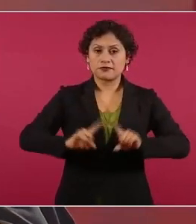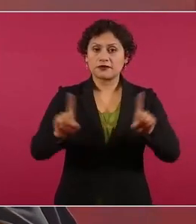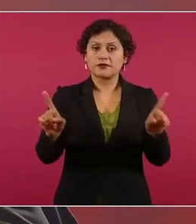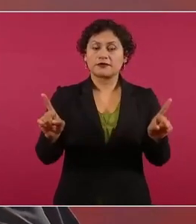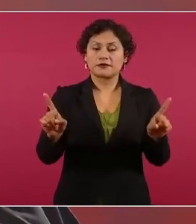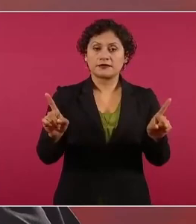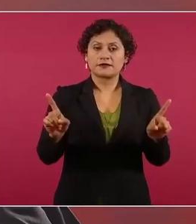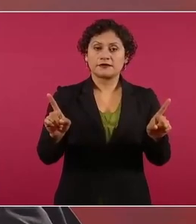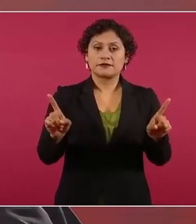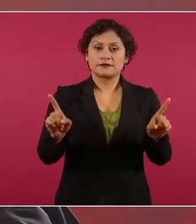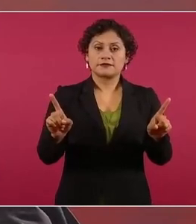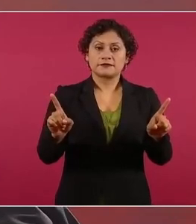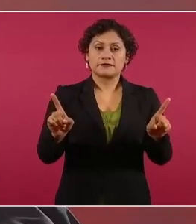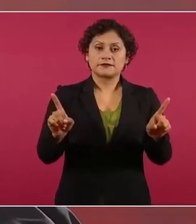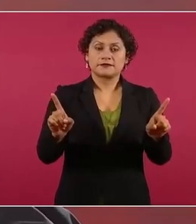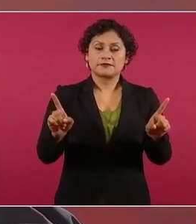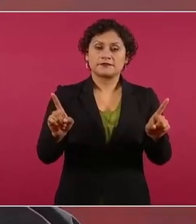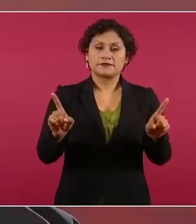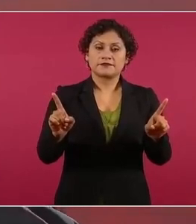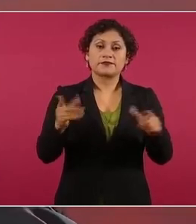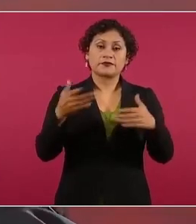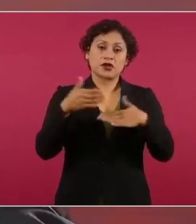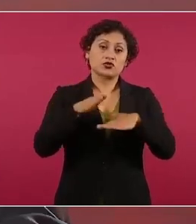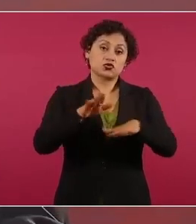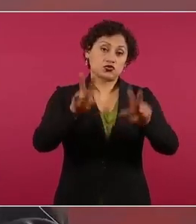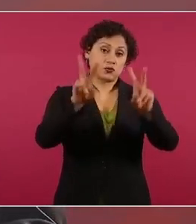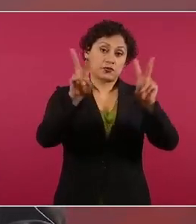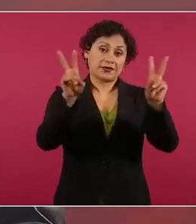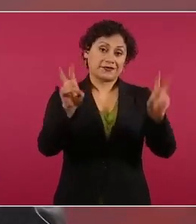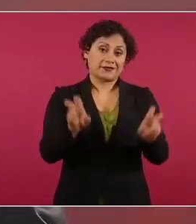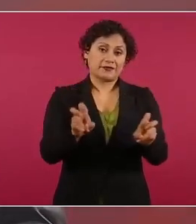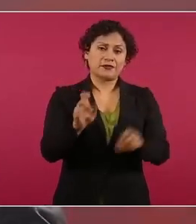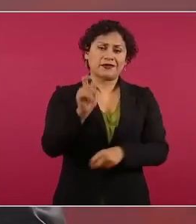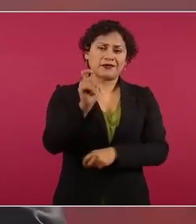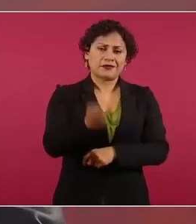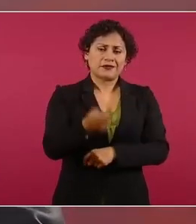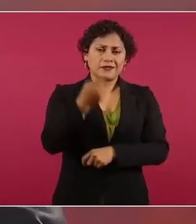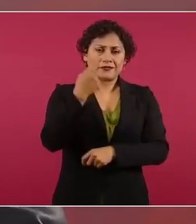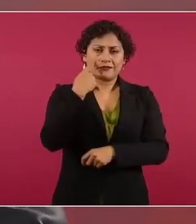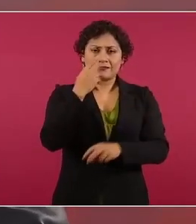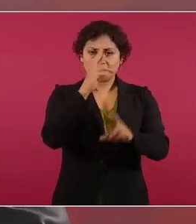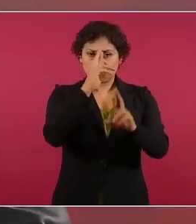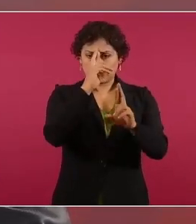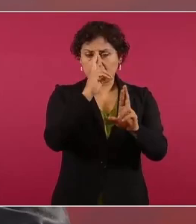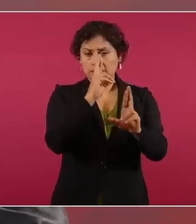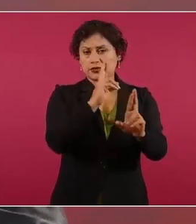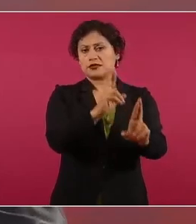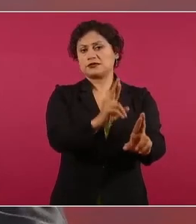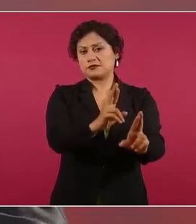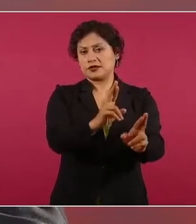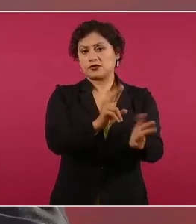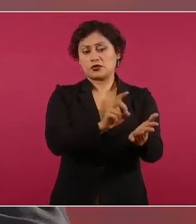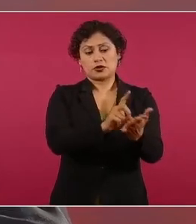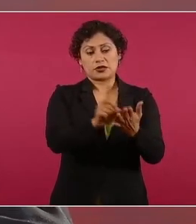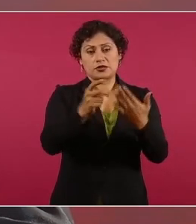acerca del respeto absoluto a los derechos humanos.